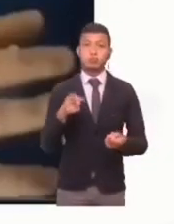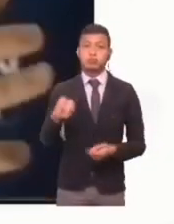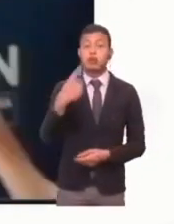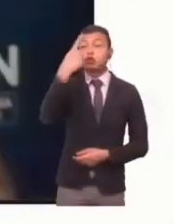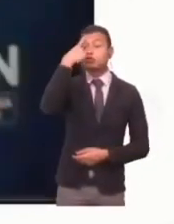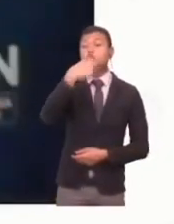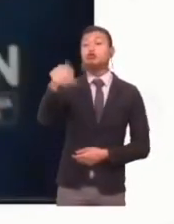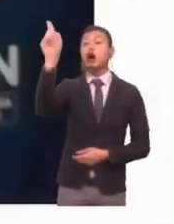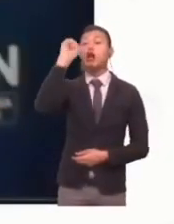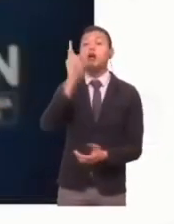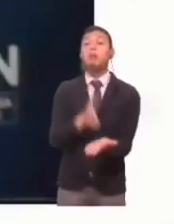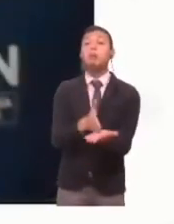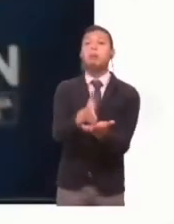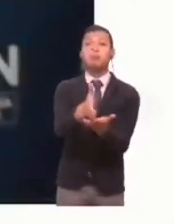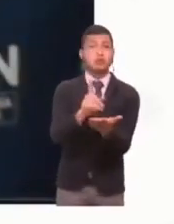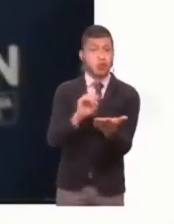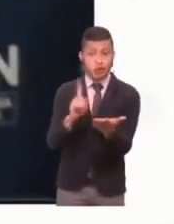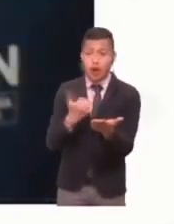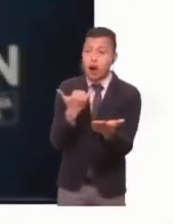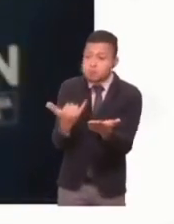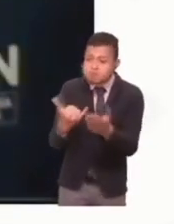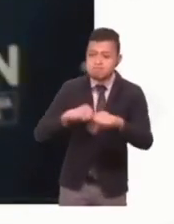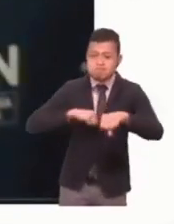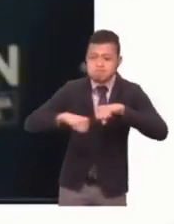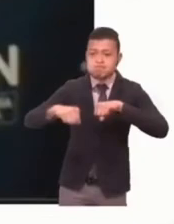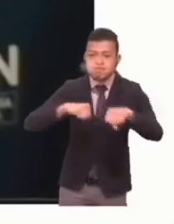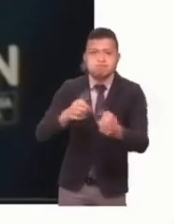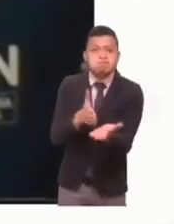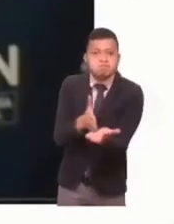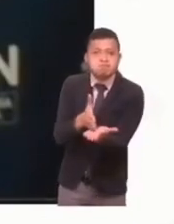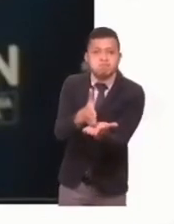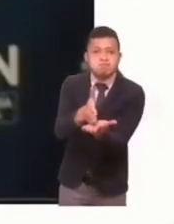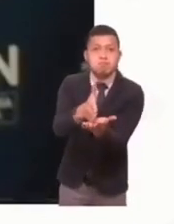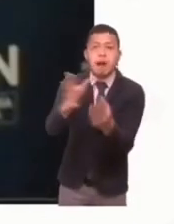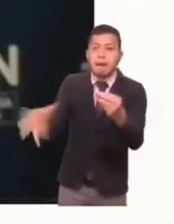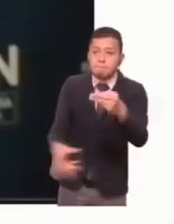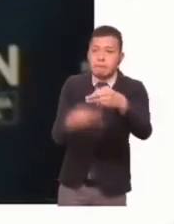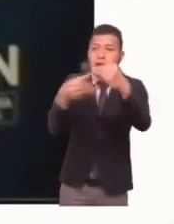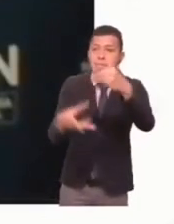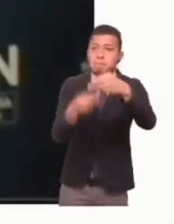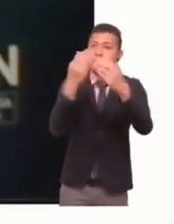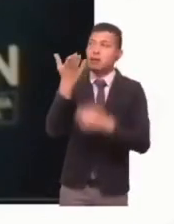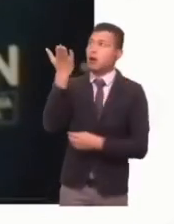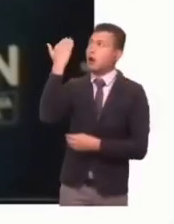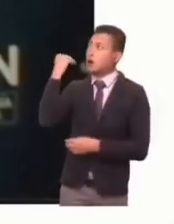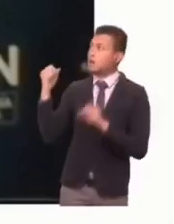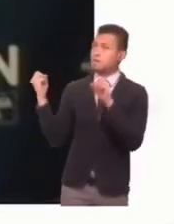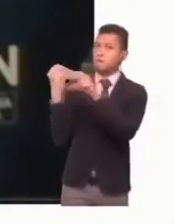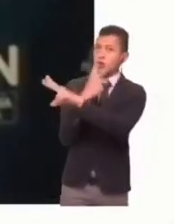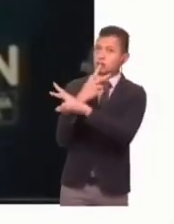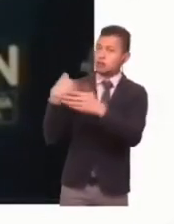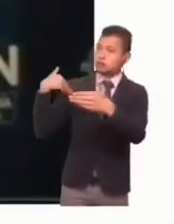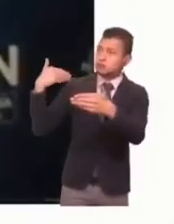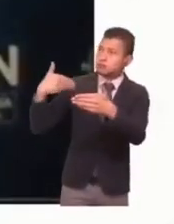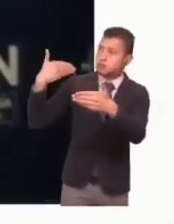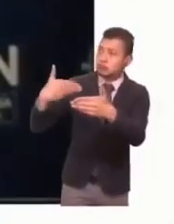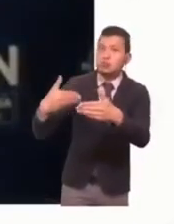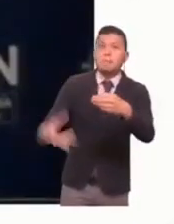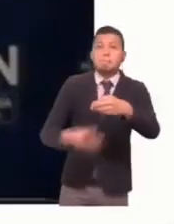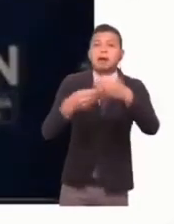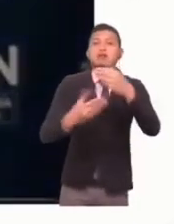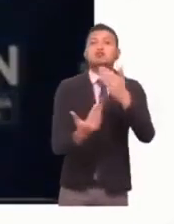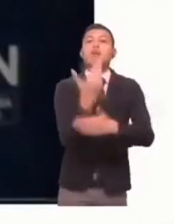sobre todo es una continuidad dinámica, y a eso le acumulamos las viejas y las nuevas violencias en unos